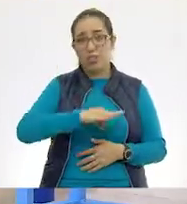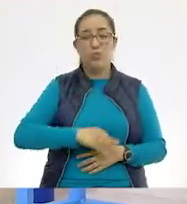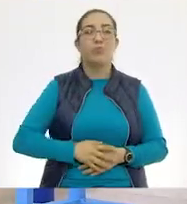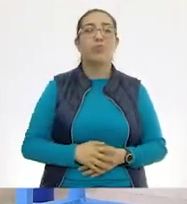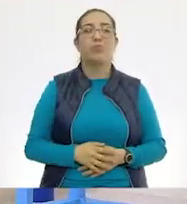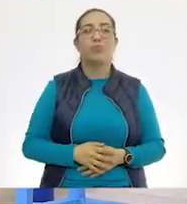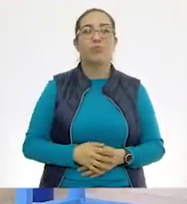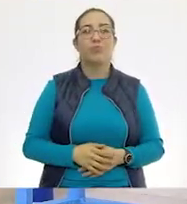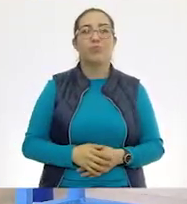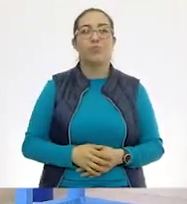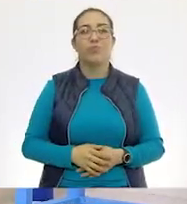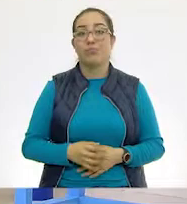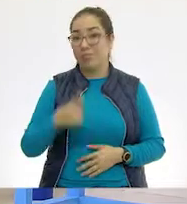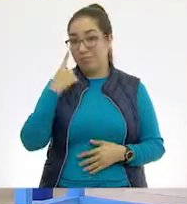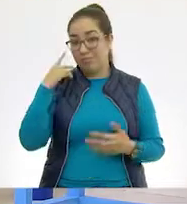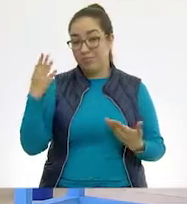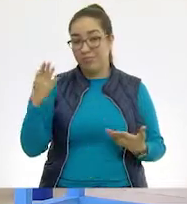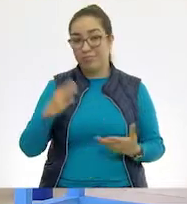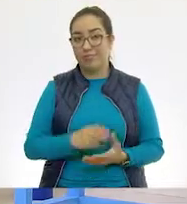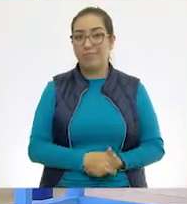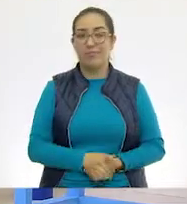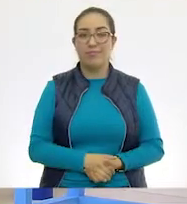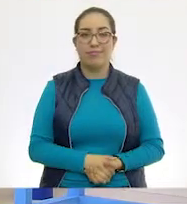falso. Vamos a ver. ver.